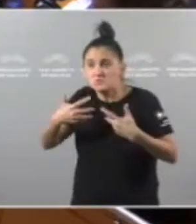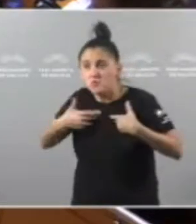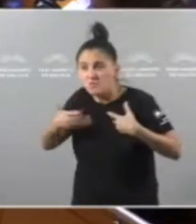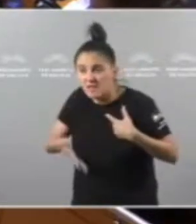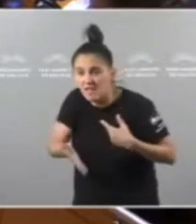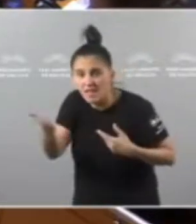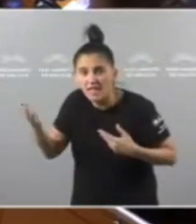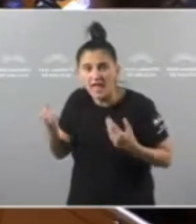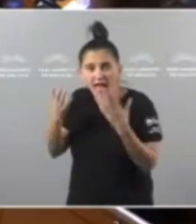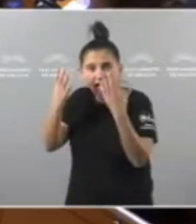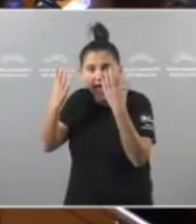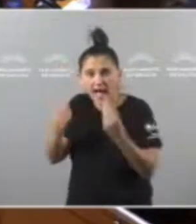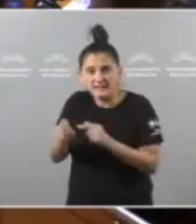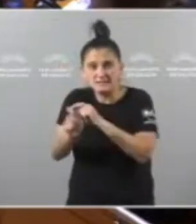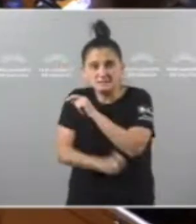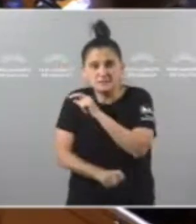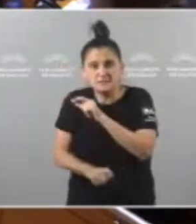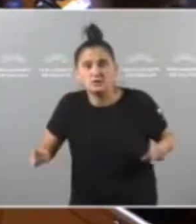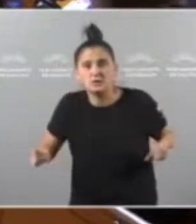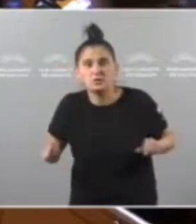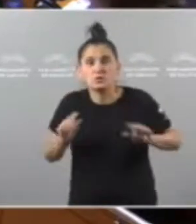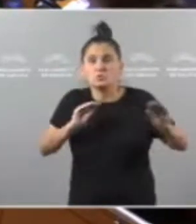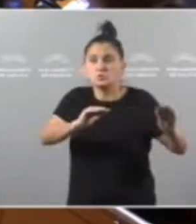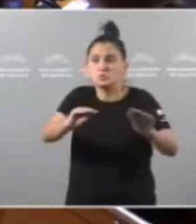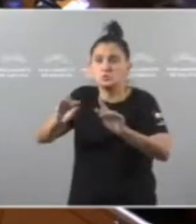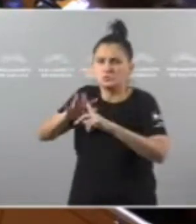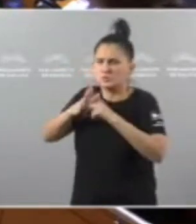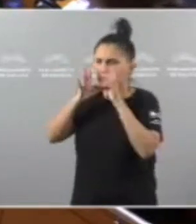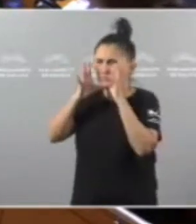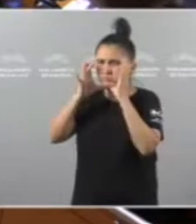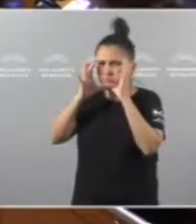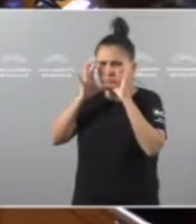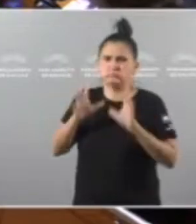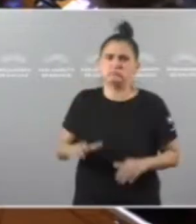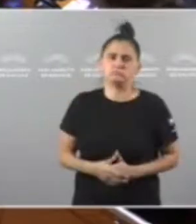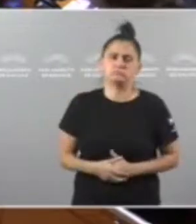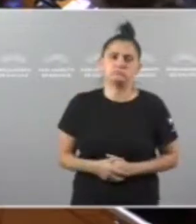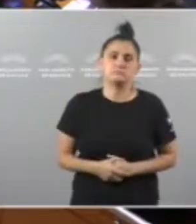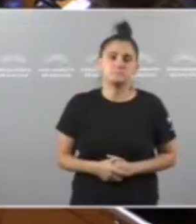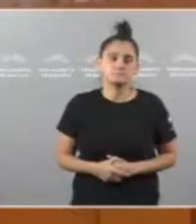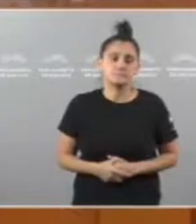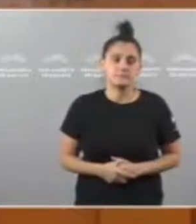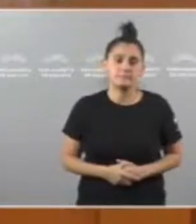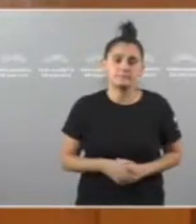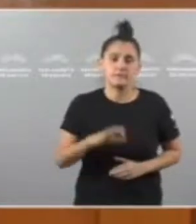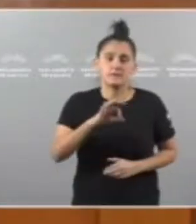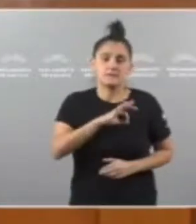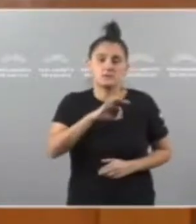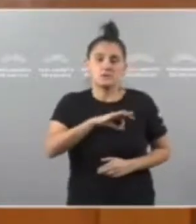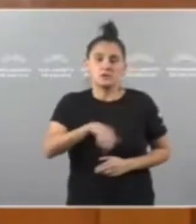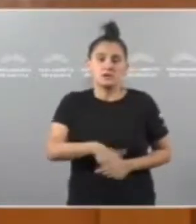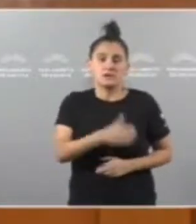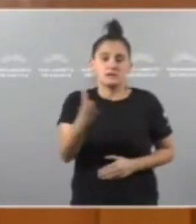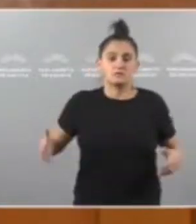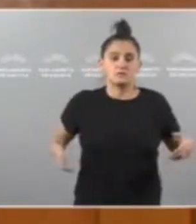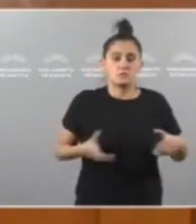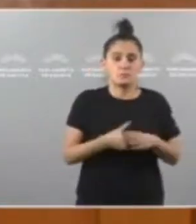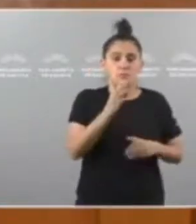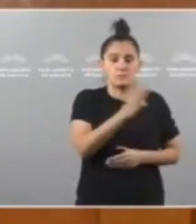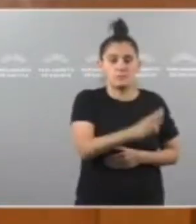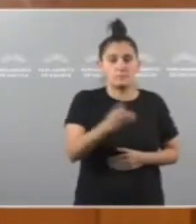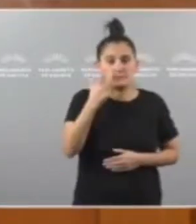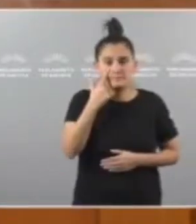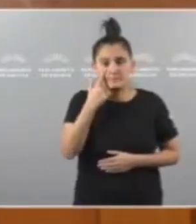de miles de persoas que están pasando moi mal nesta crise Señorías do partido popular